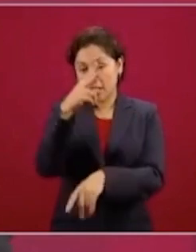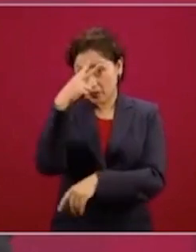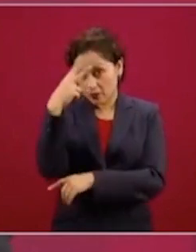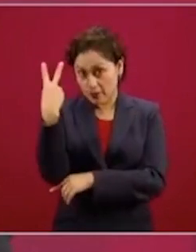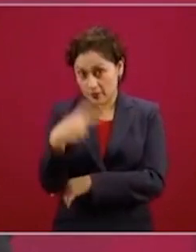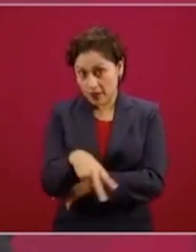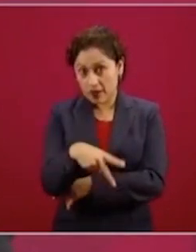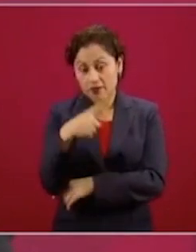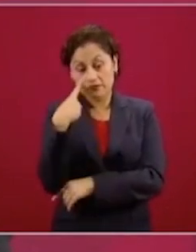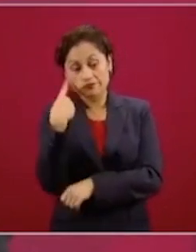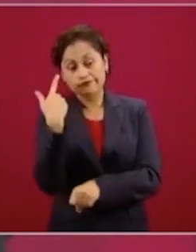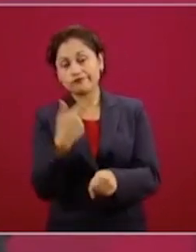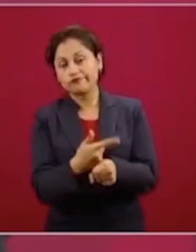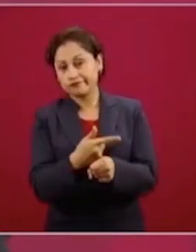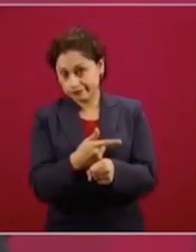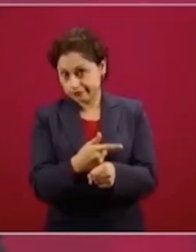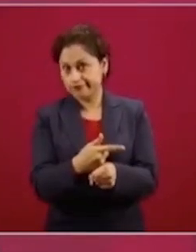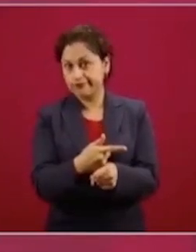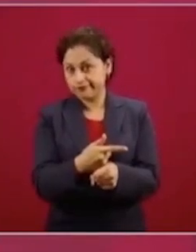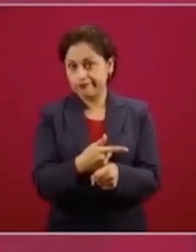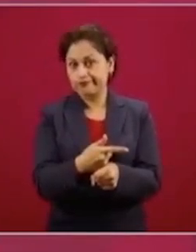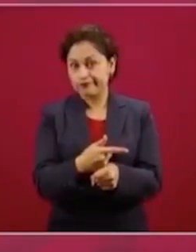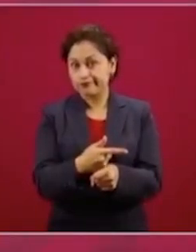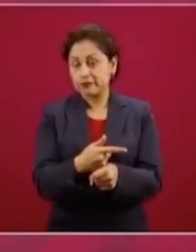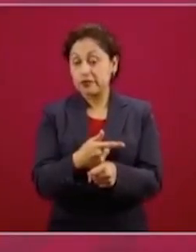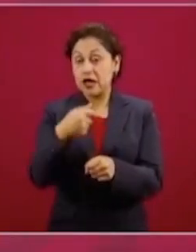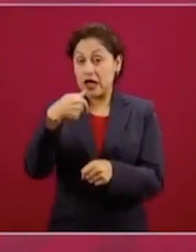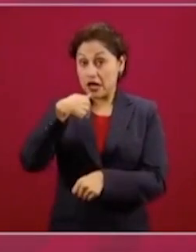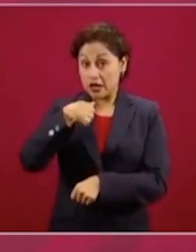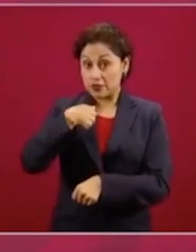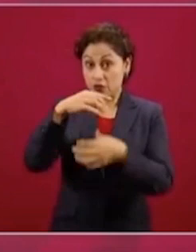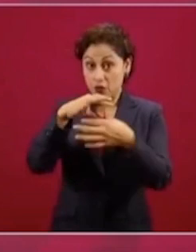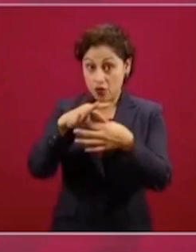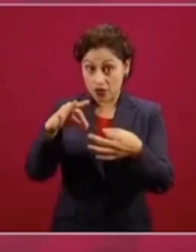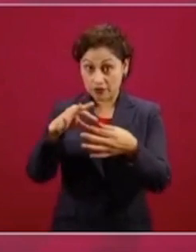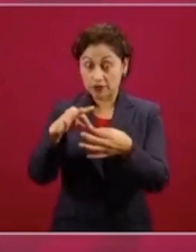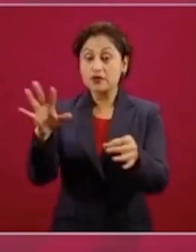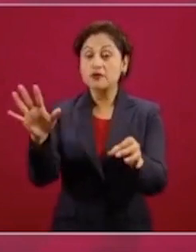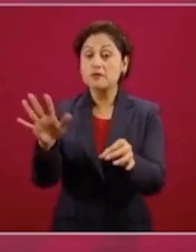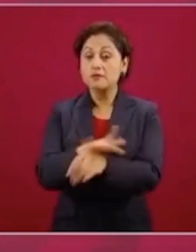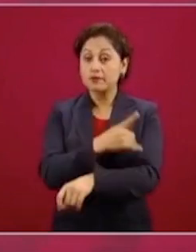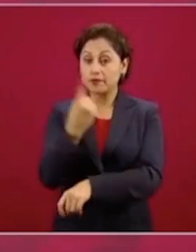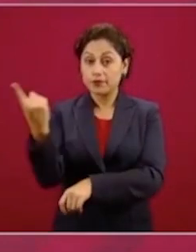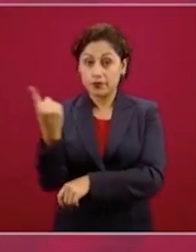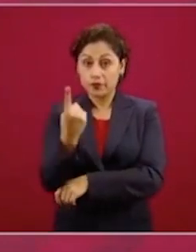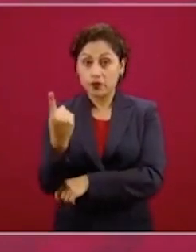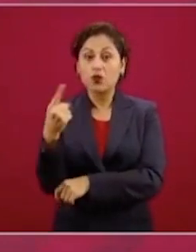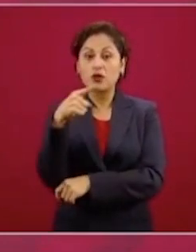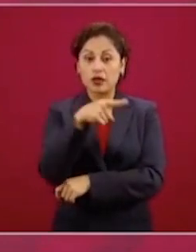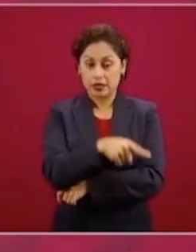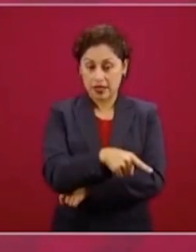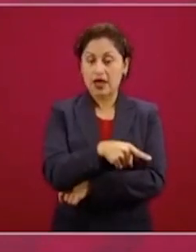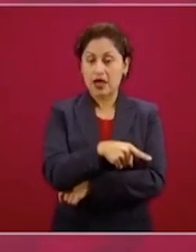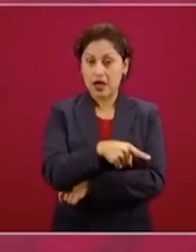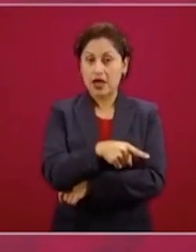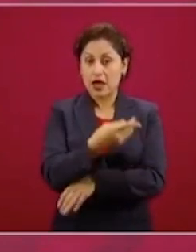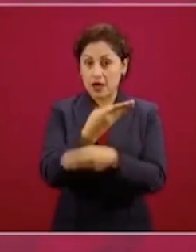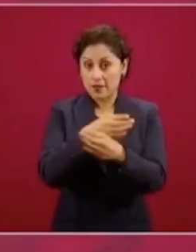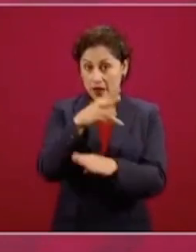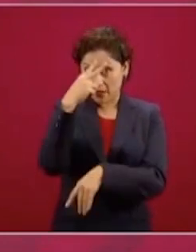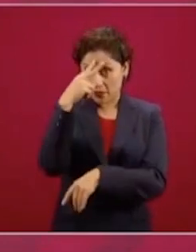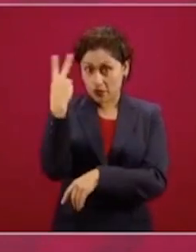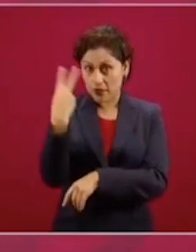estoy planteando porque seguramente los del Banco de México están escuchando o les van a